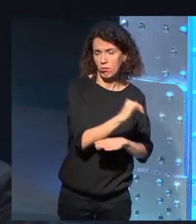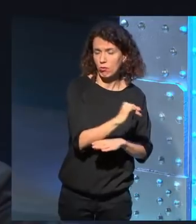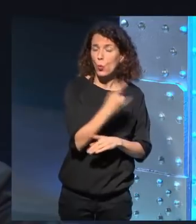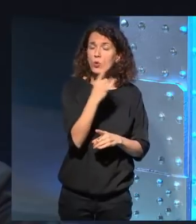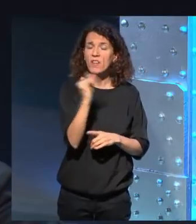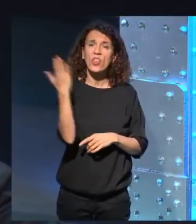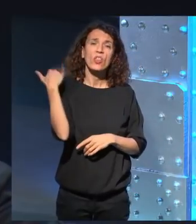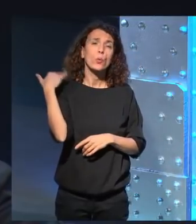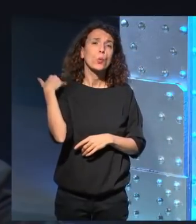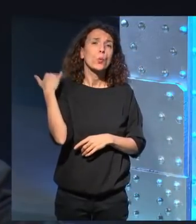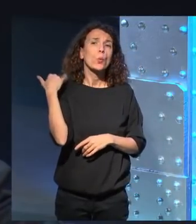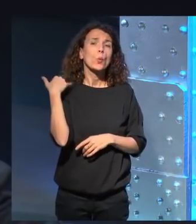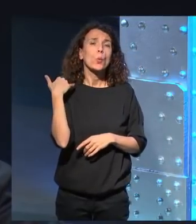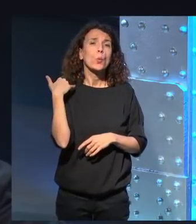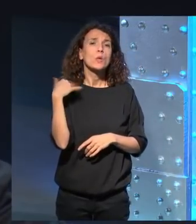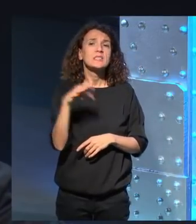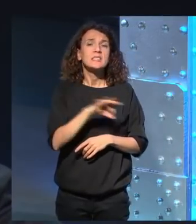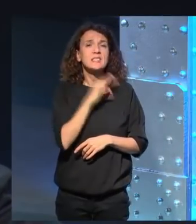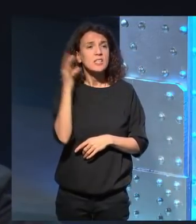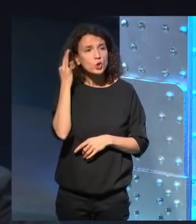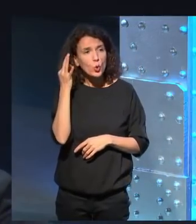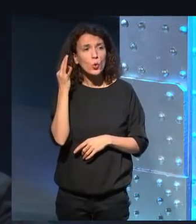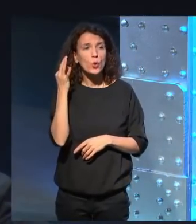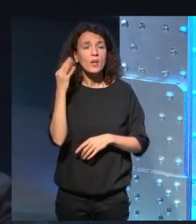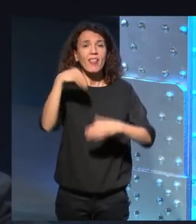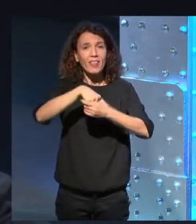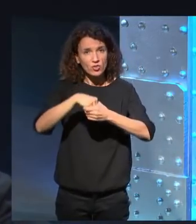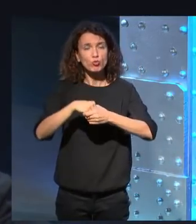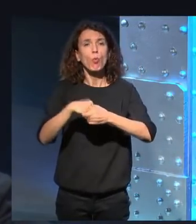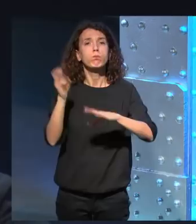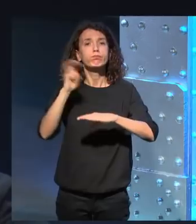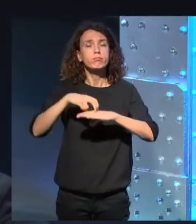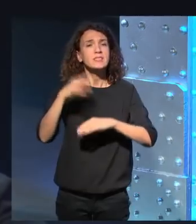una vez pasaba la señora también iba en ese tranvía